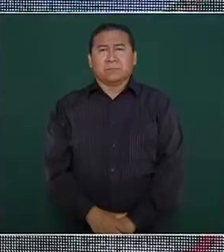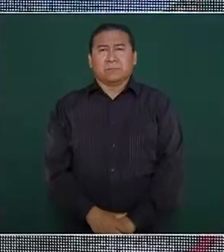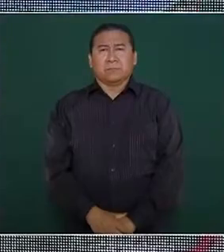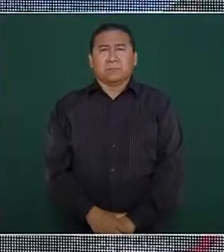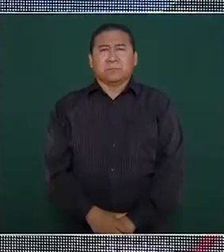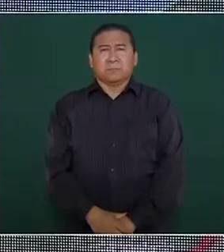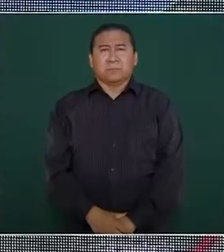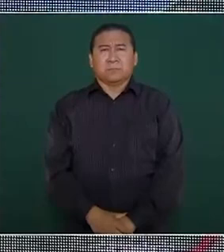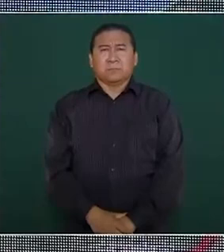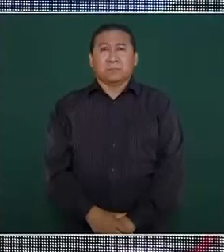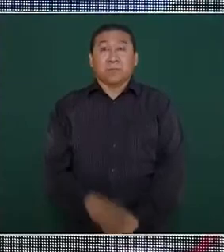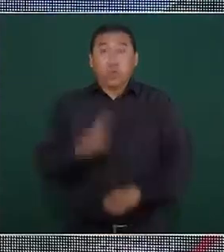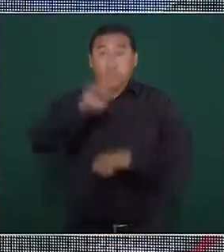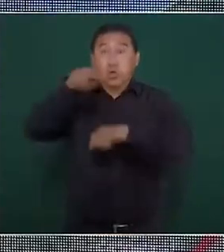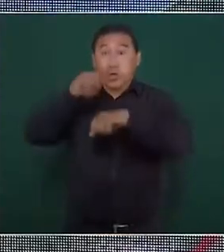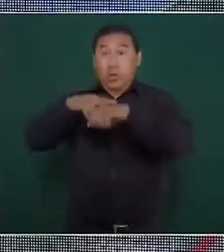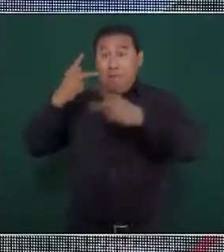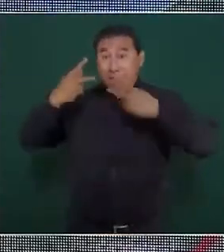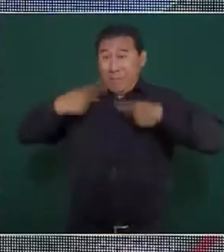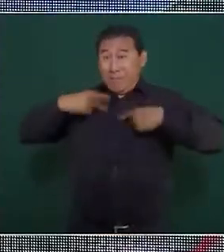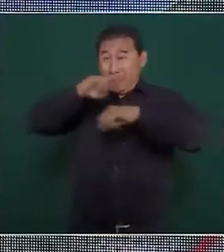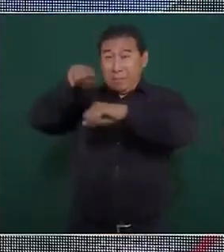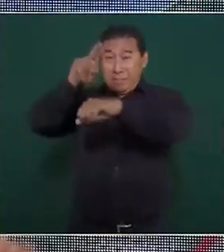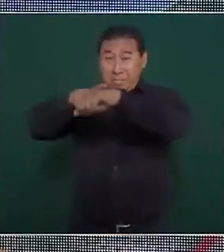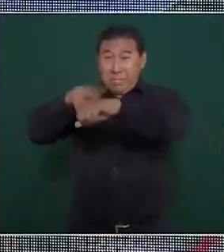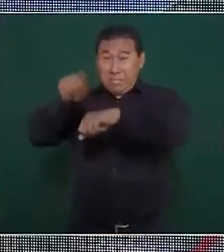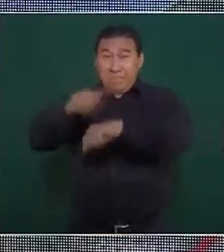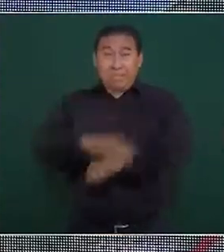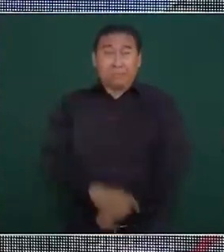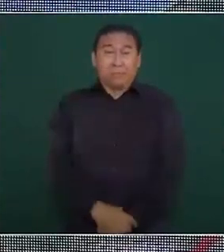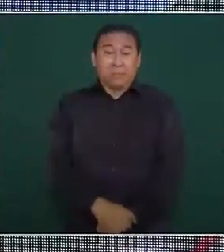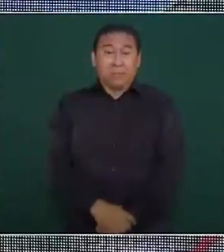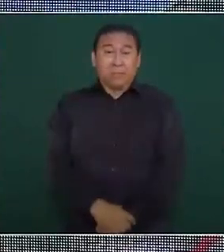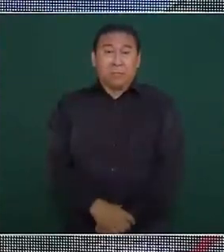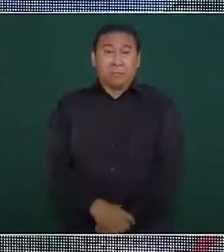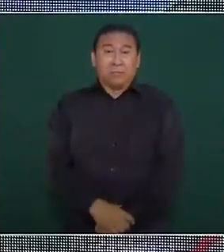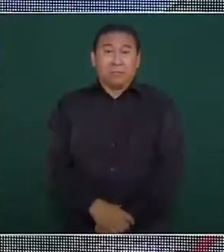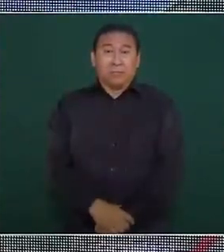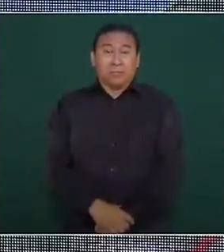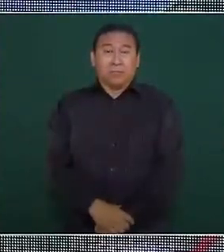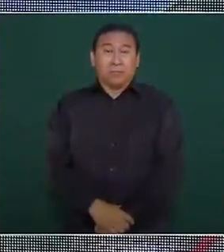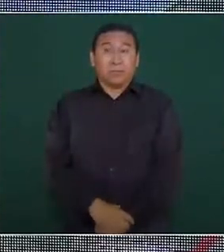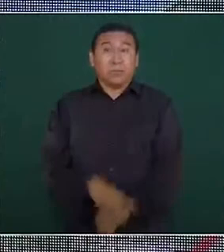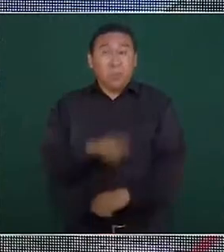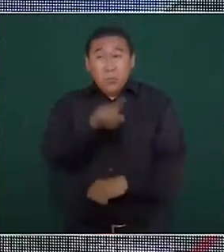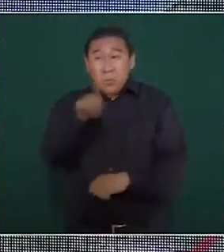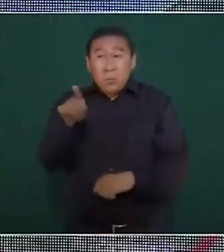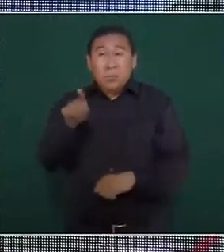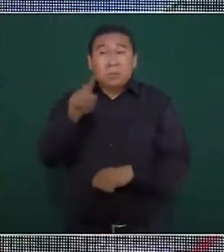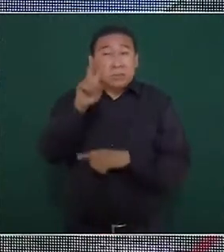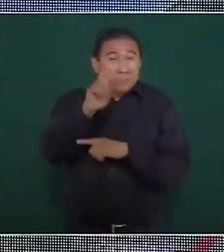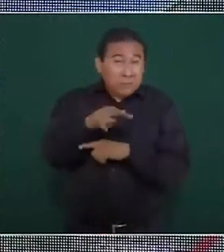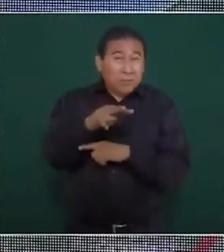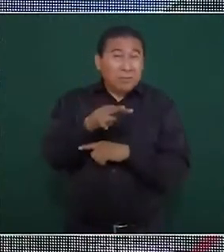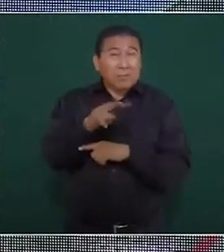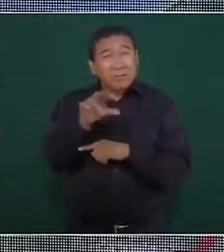ambientalistas, unos de verdad y otros